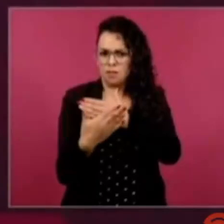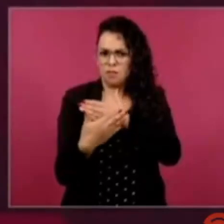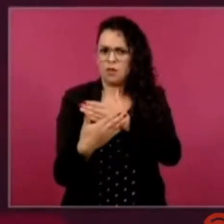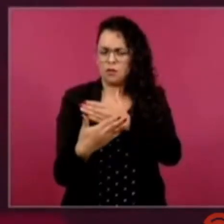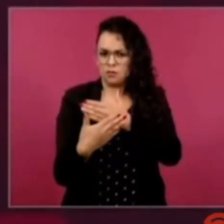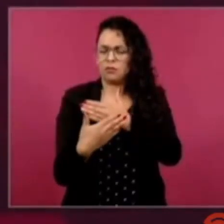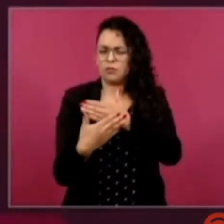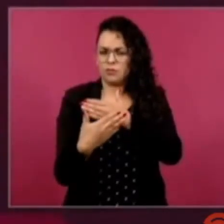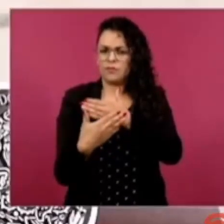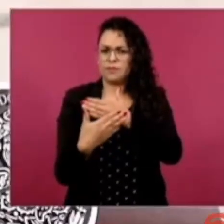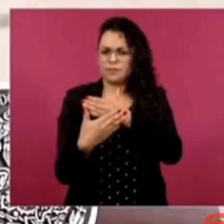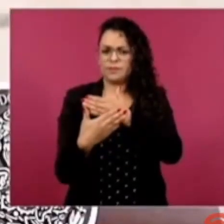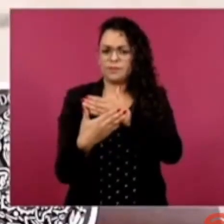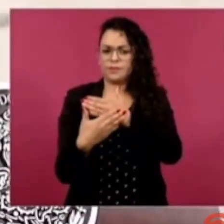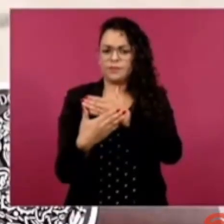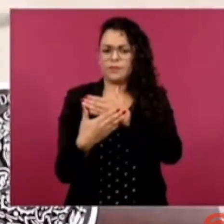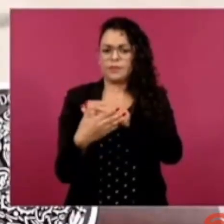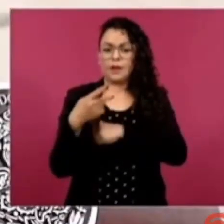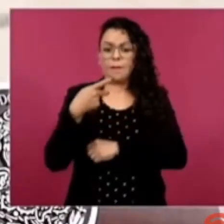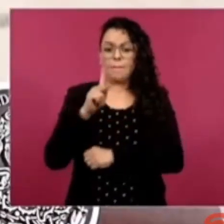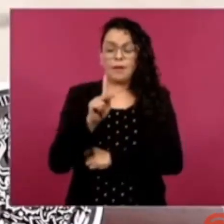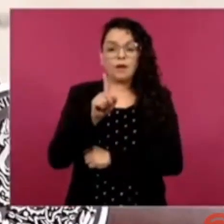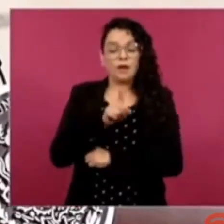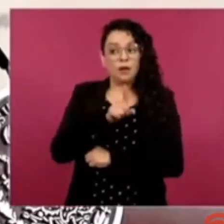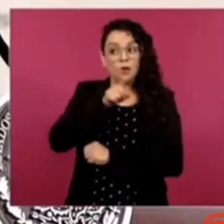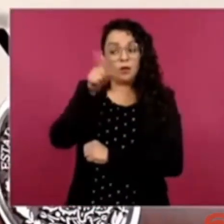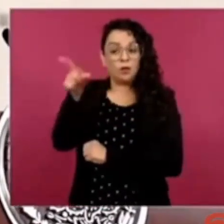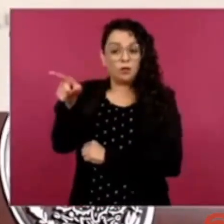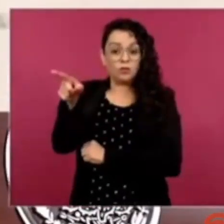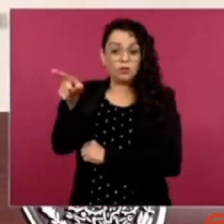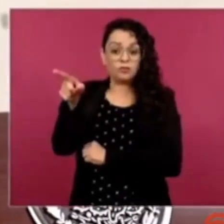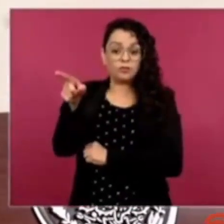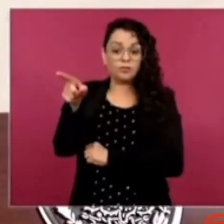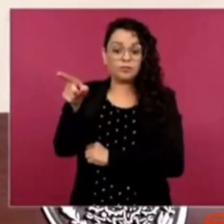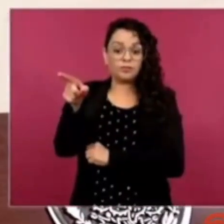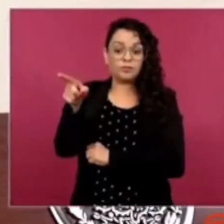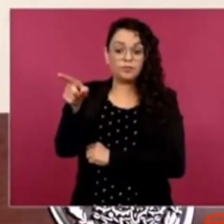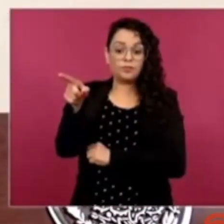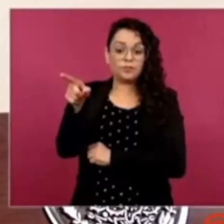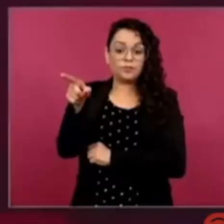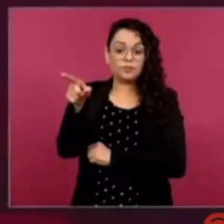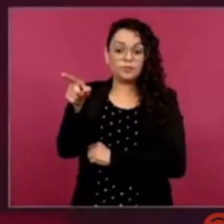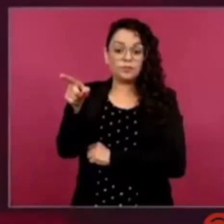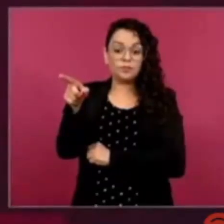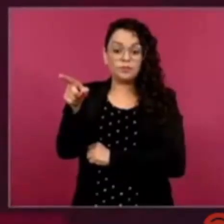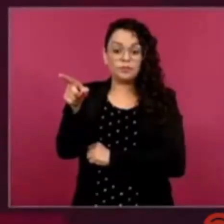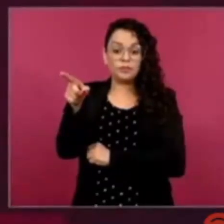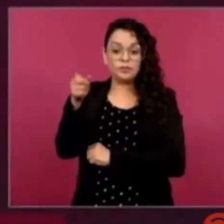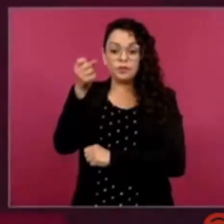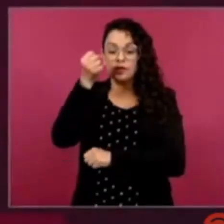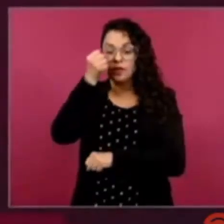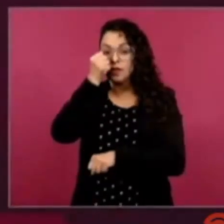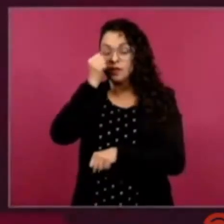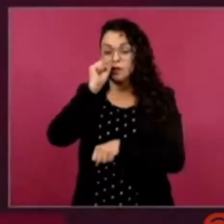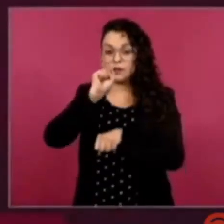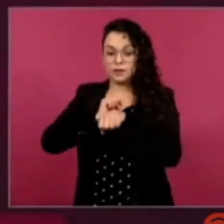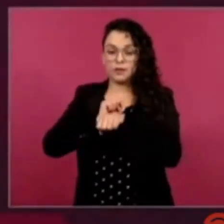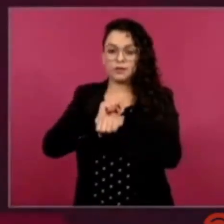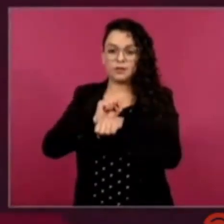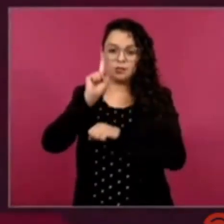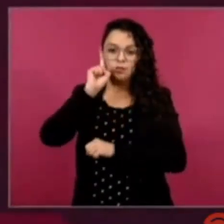ya le informaron a la secretaria de Relaciones